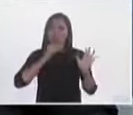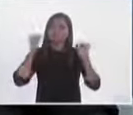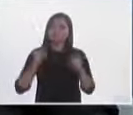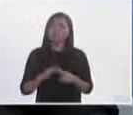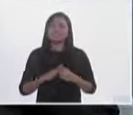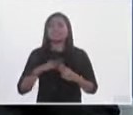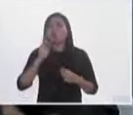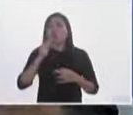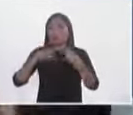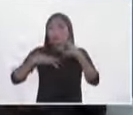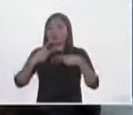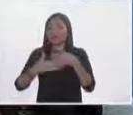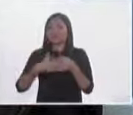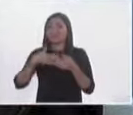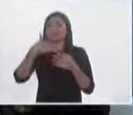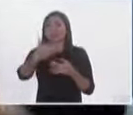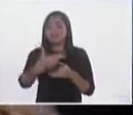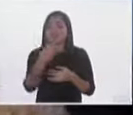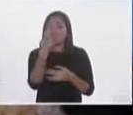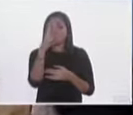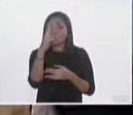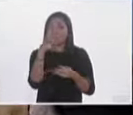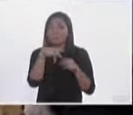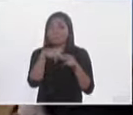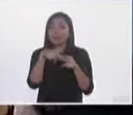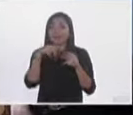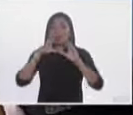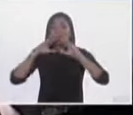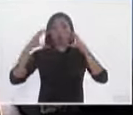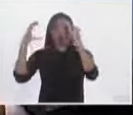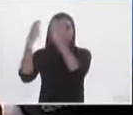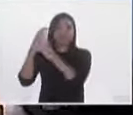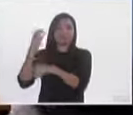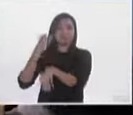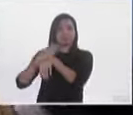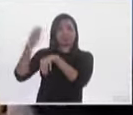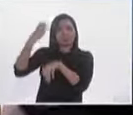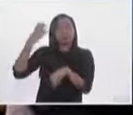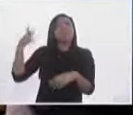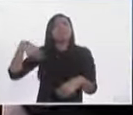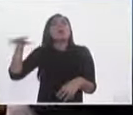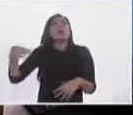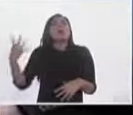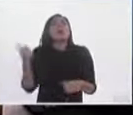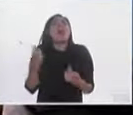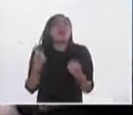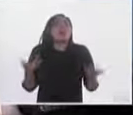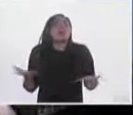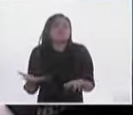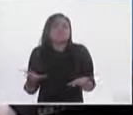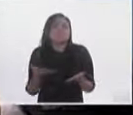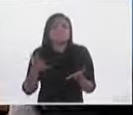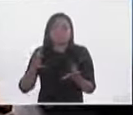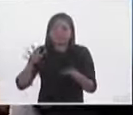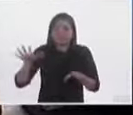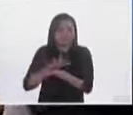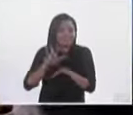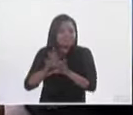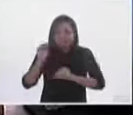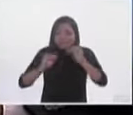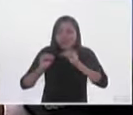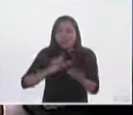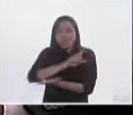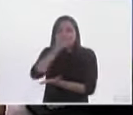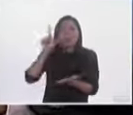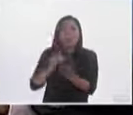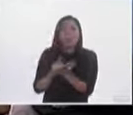de noviembre, ¿qué se está haciendo ahorita en el Congreso del Estado para adecuar, digamos, la normatividad, para adecuar la